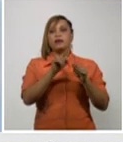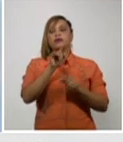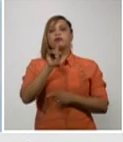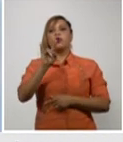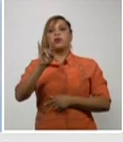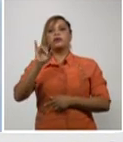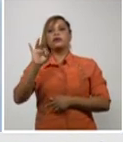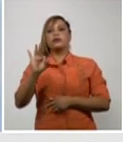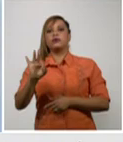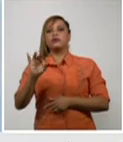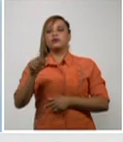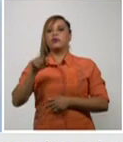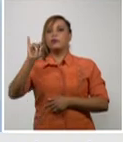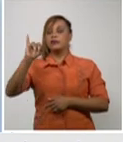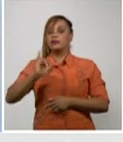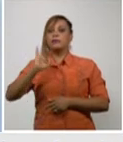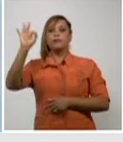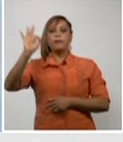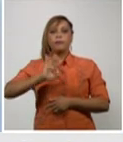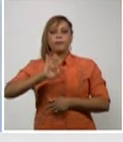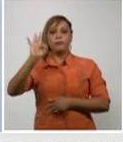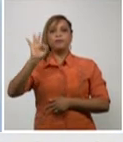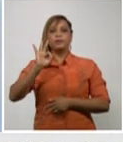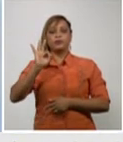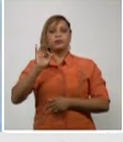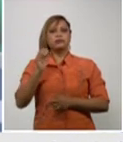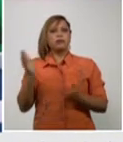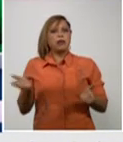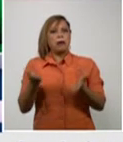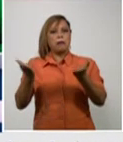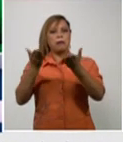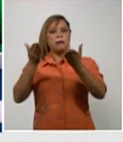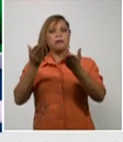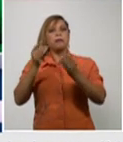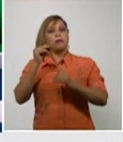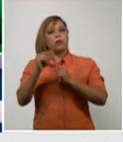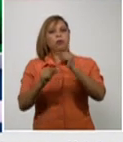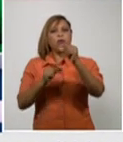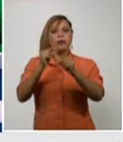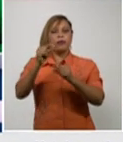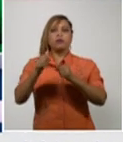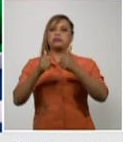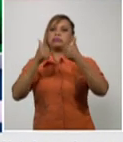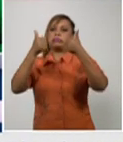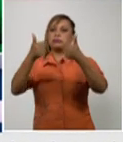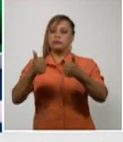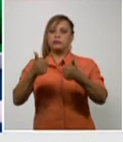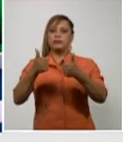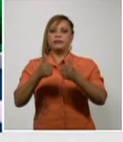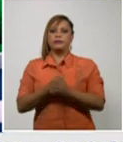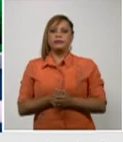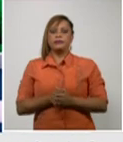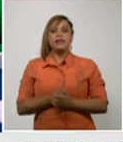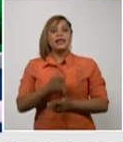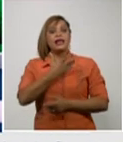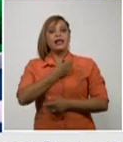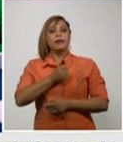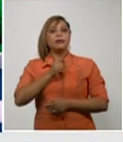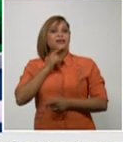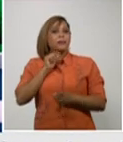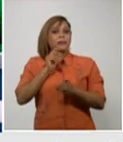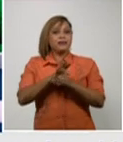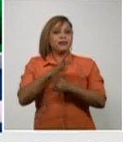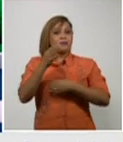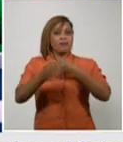pues con una evolución clínica estable lamentamos al comenzar la